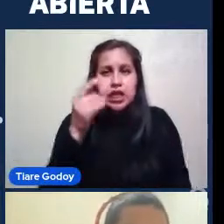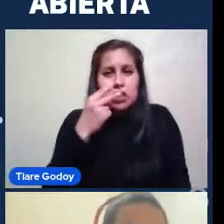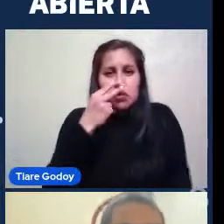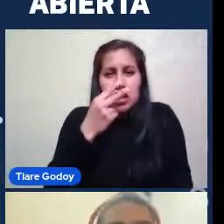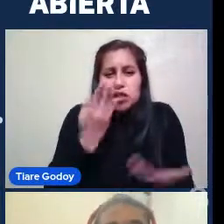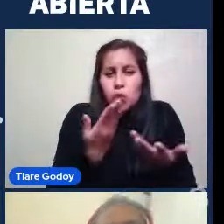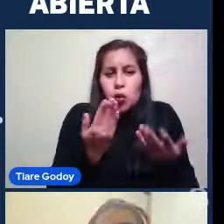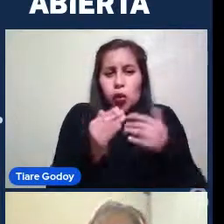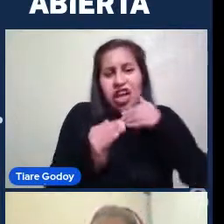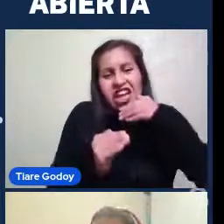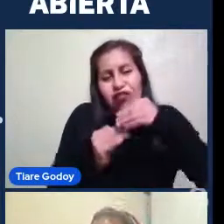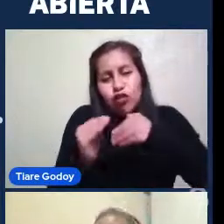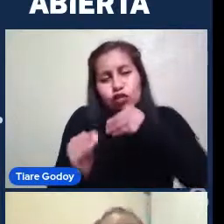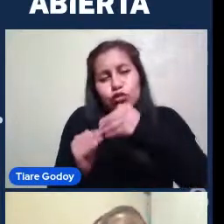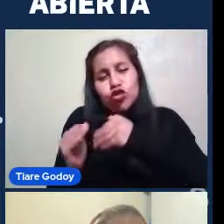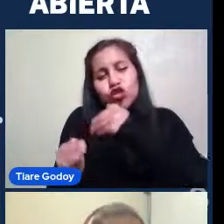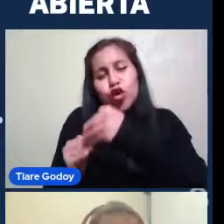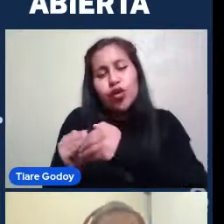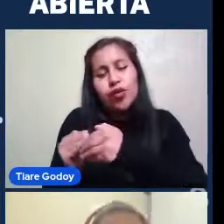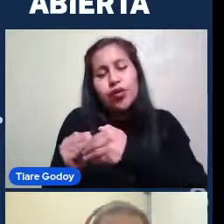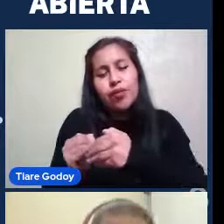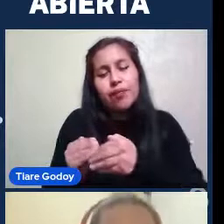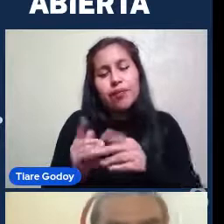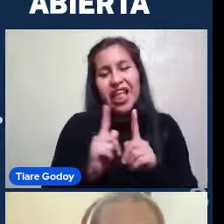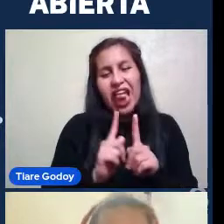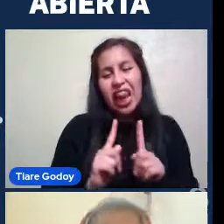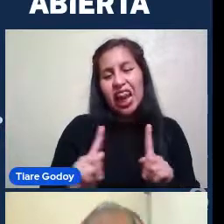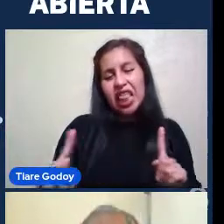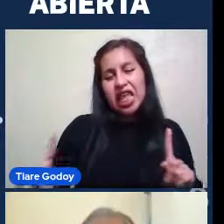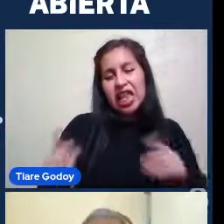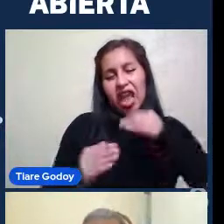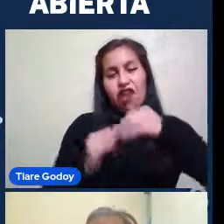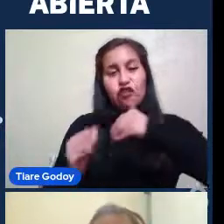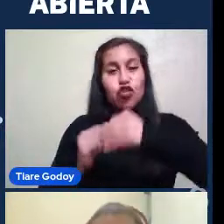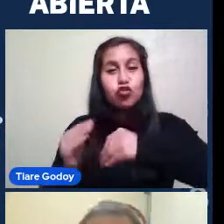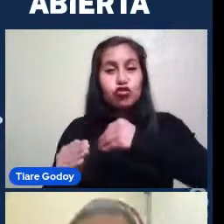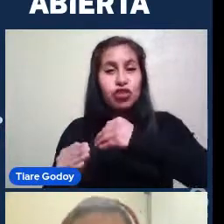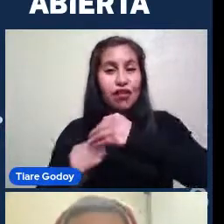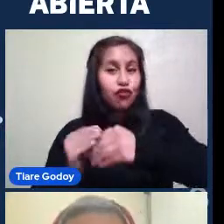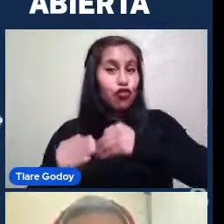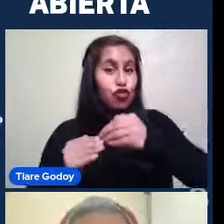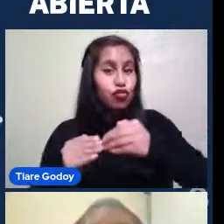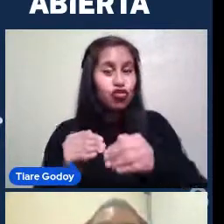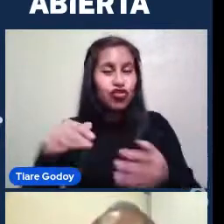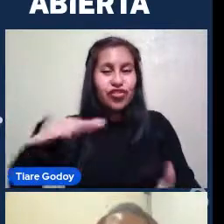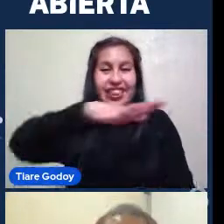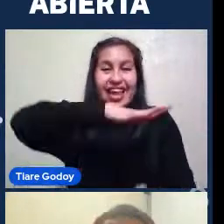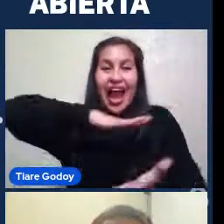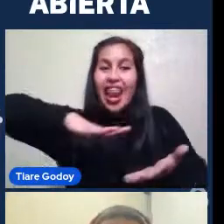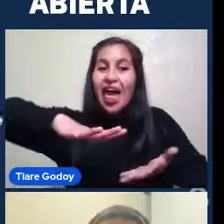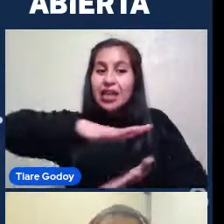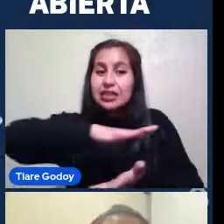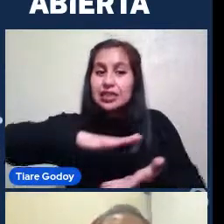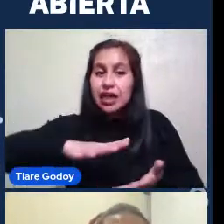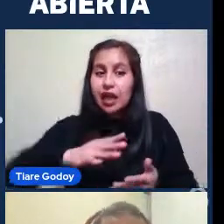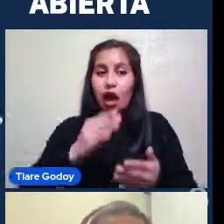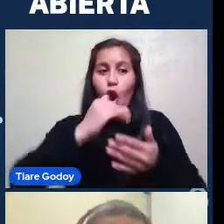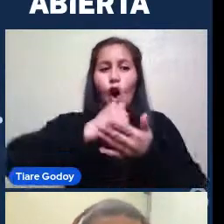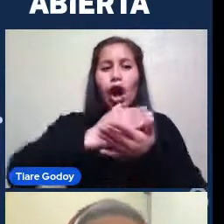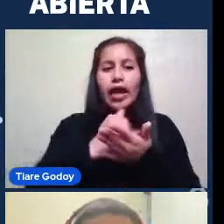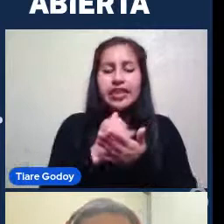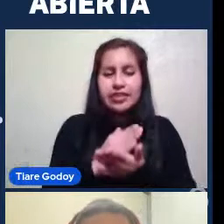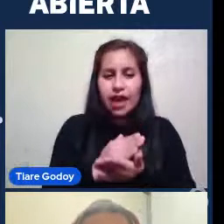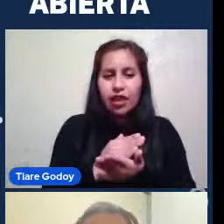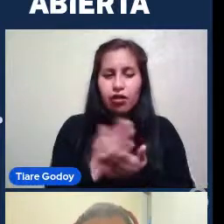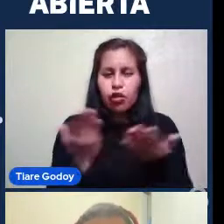O una Línea De evolución De galaxias Que las Elípticas Evolucionaron En espirales Y se organizaron Justamente Por